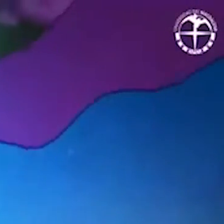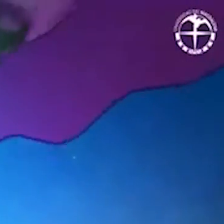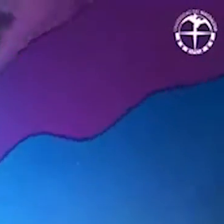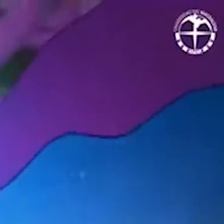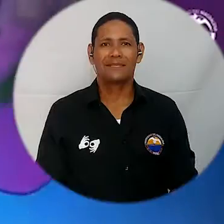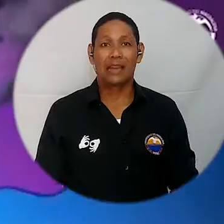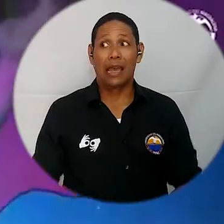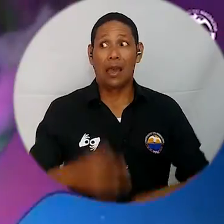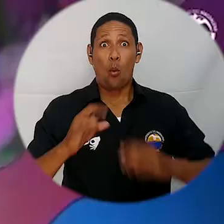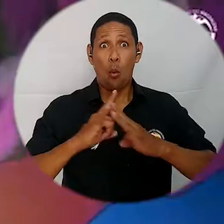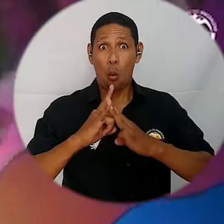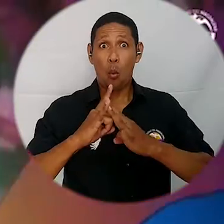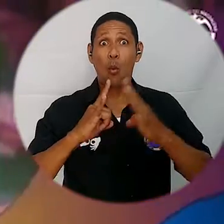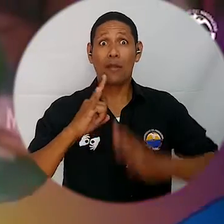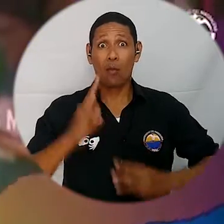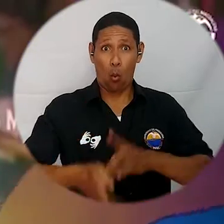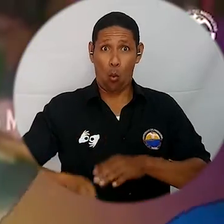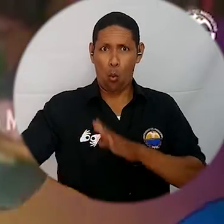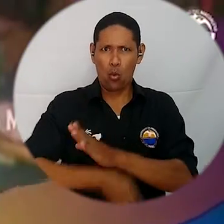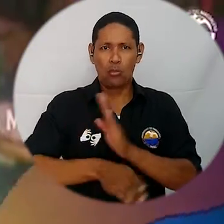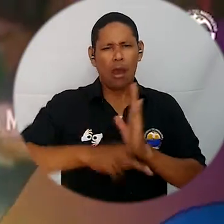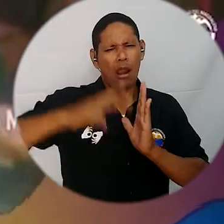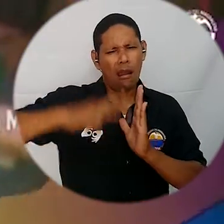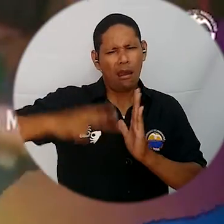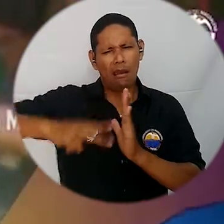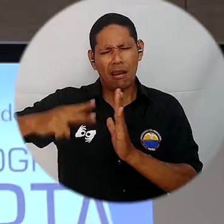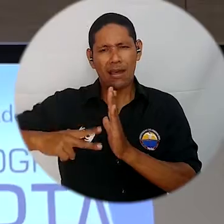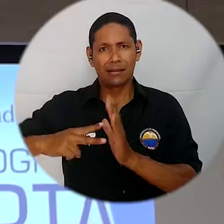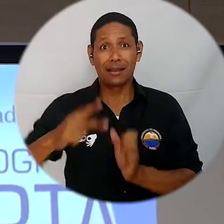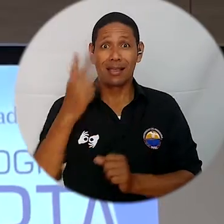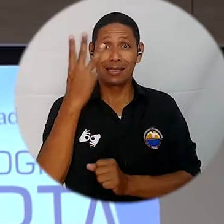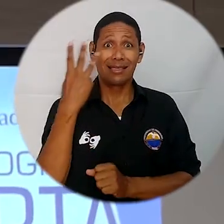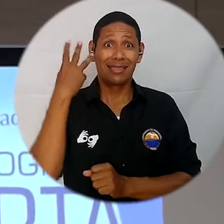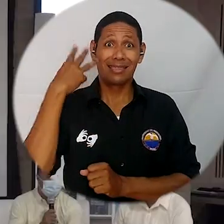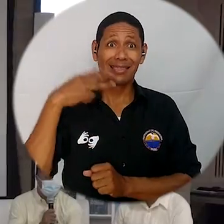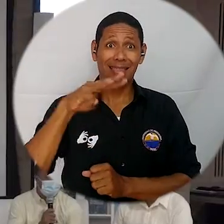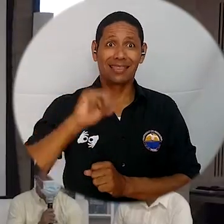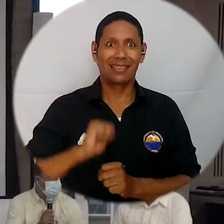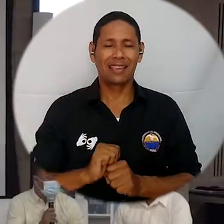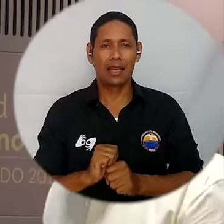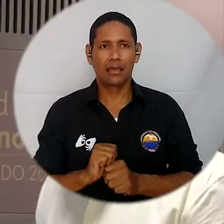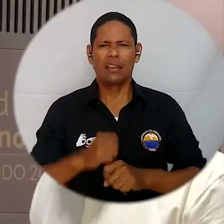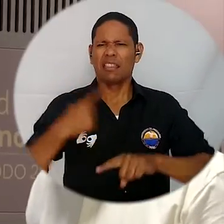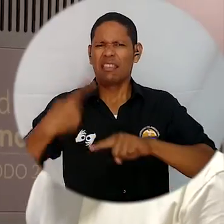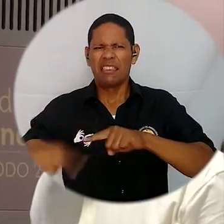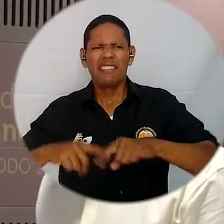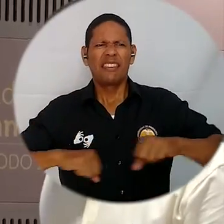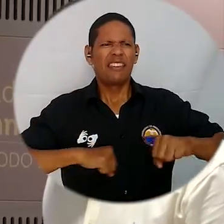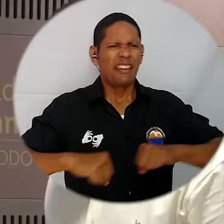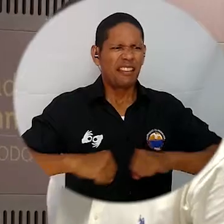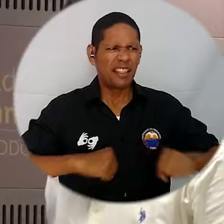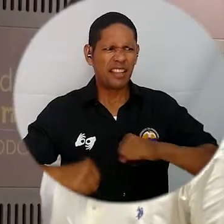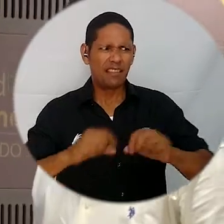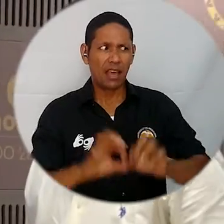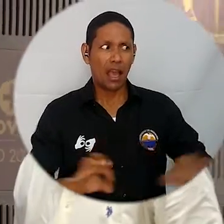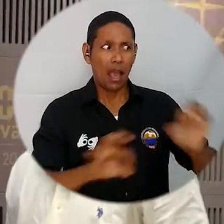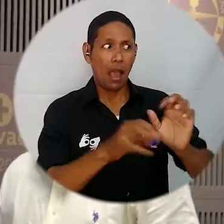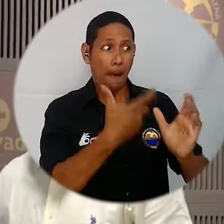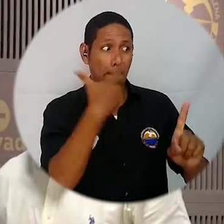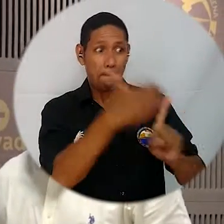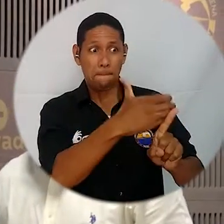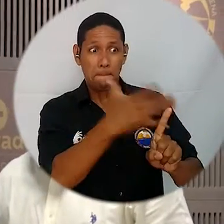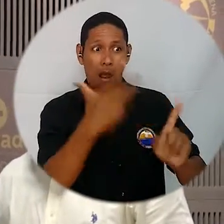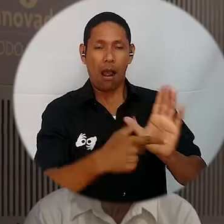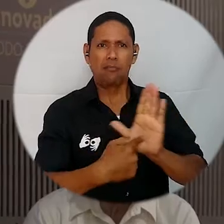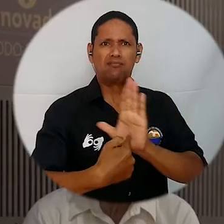El mar de lectura en la Universidad del Magdalena continúa en su tercer día con olas de actividades que destacaron el valor cultural de la